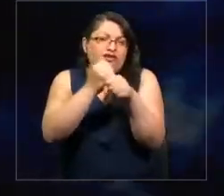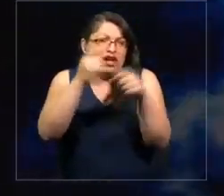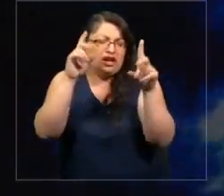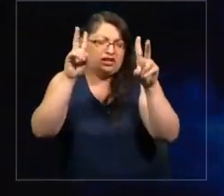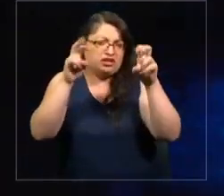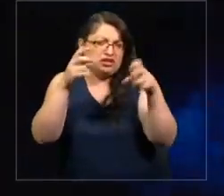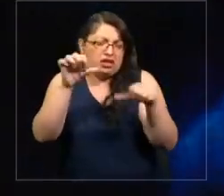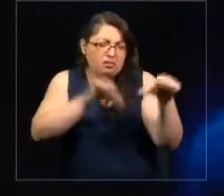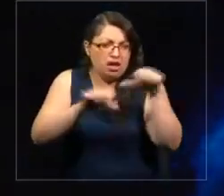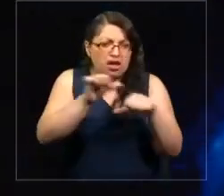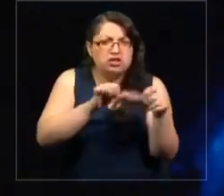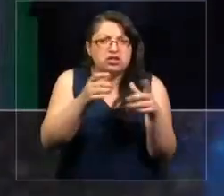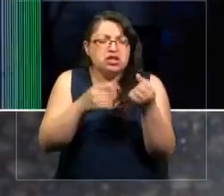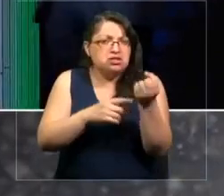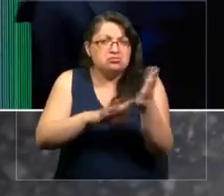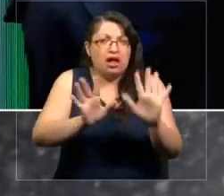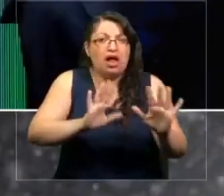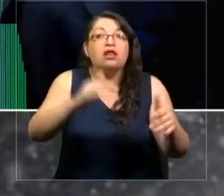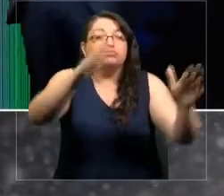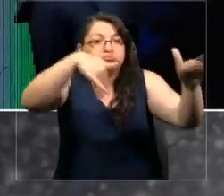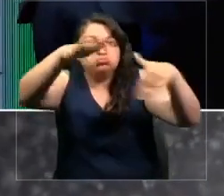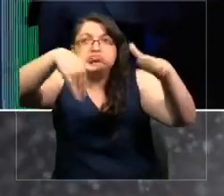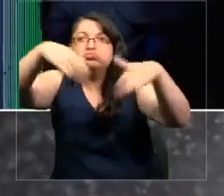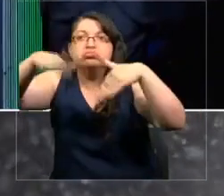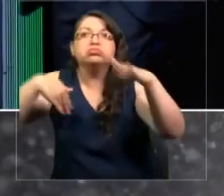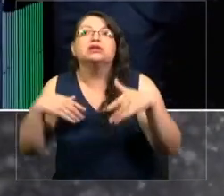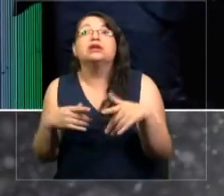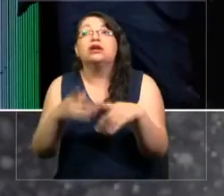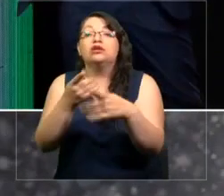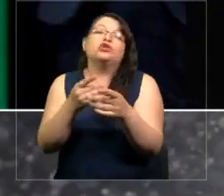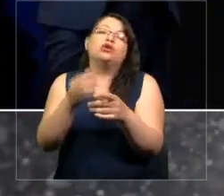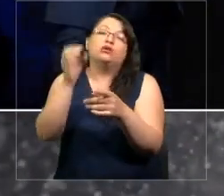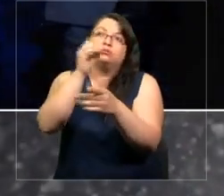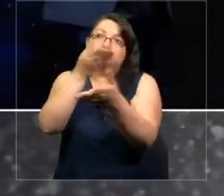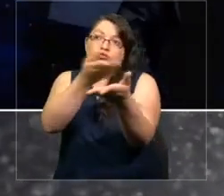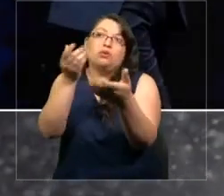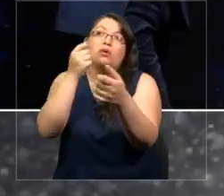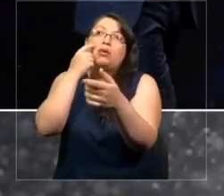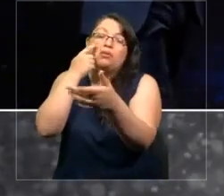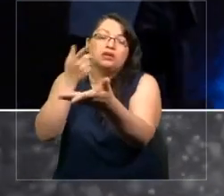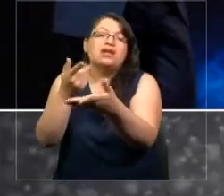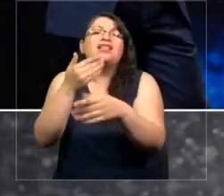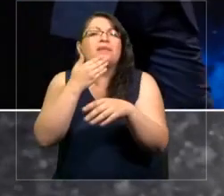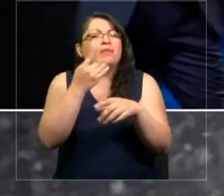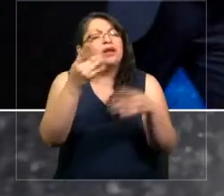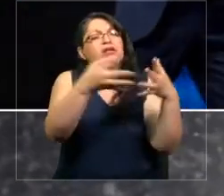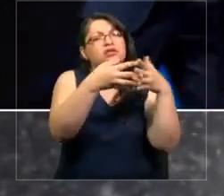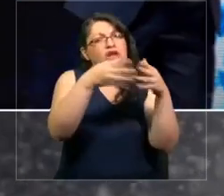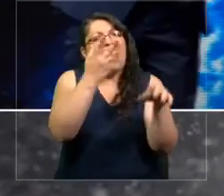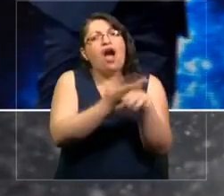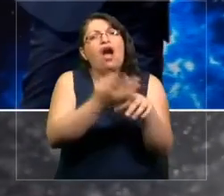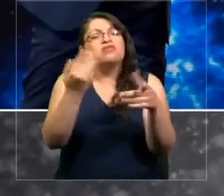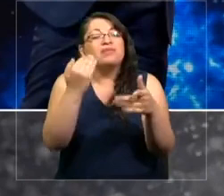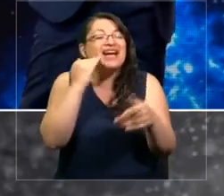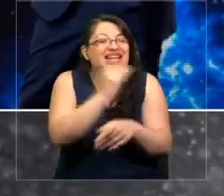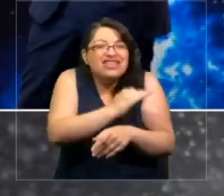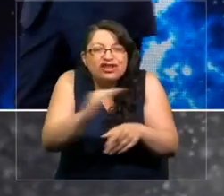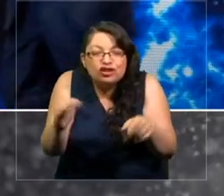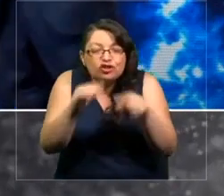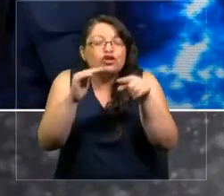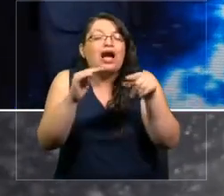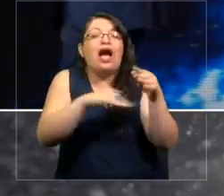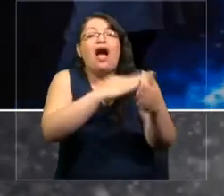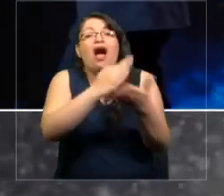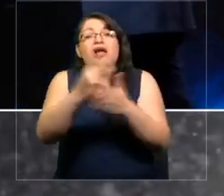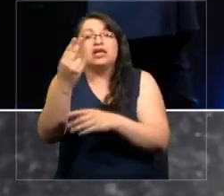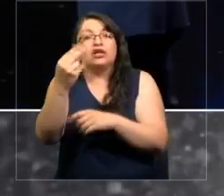promueve en toda Europa, es de acceso abierto, los recomiendo darle un vistazo. En los Estados Unidos también hay una iniciativa para que niños de jardín infantil hasta los 12